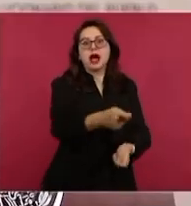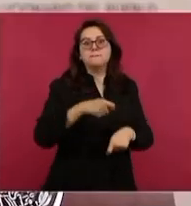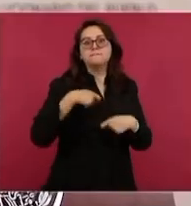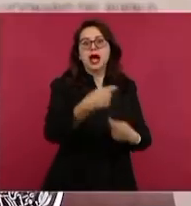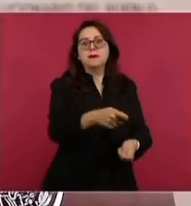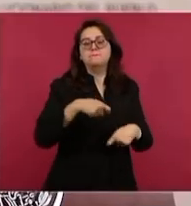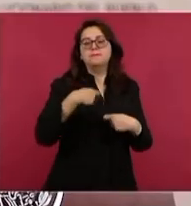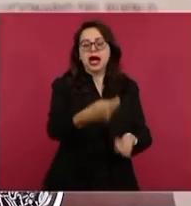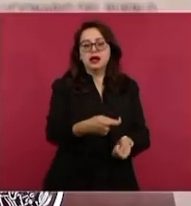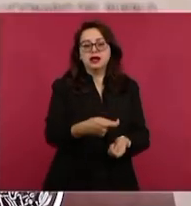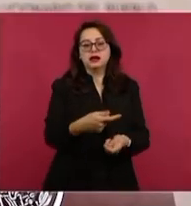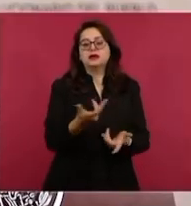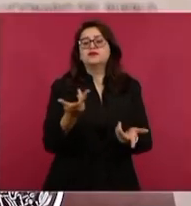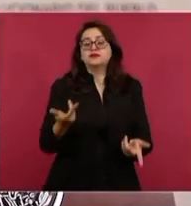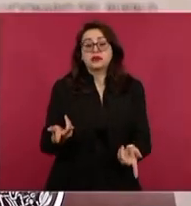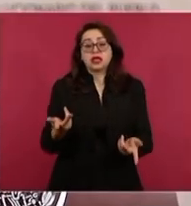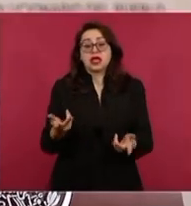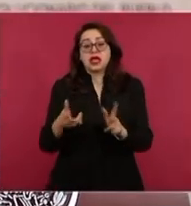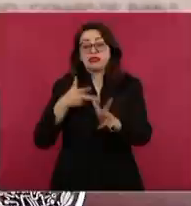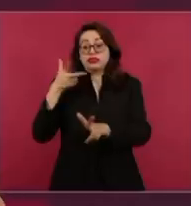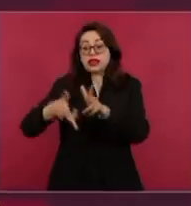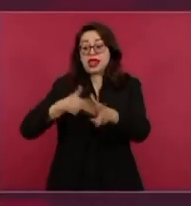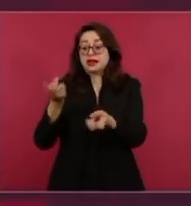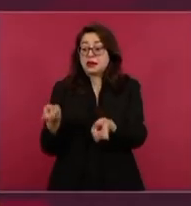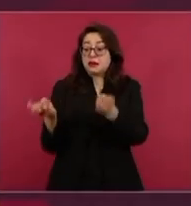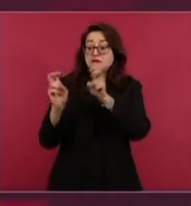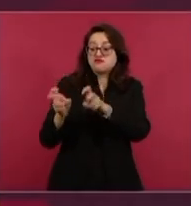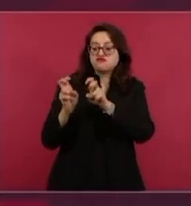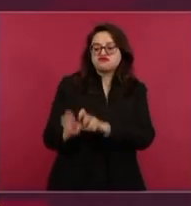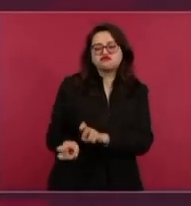Milagrosamente no quitaron